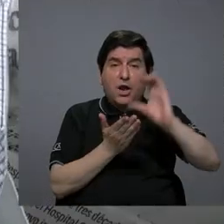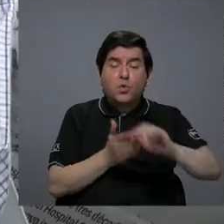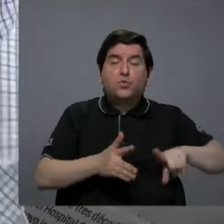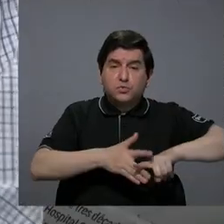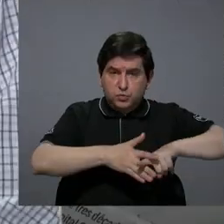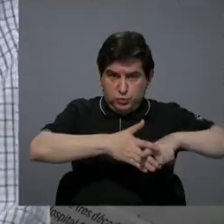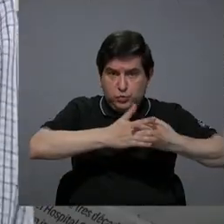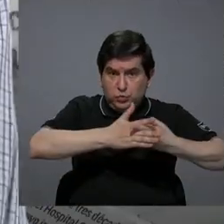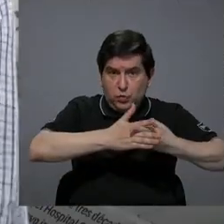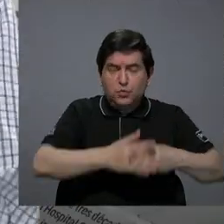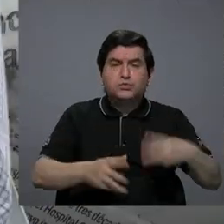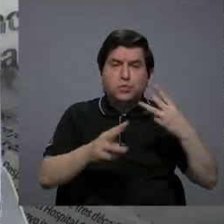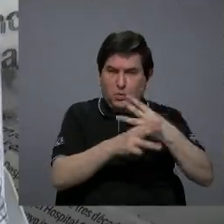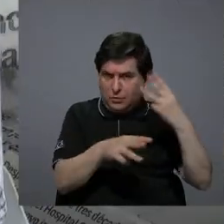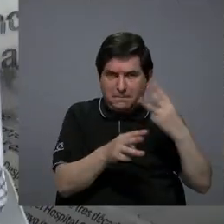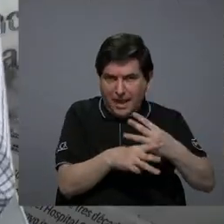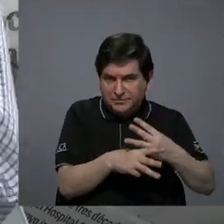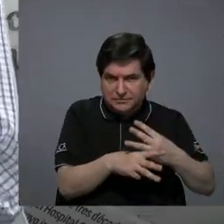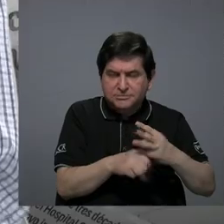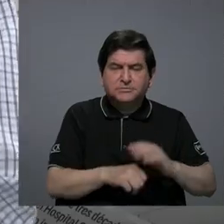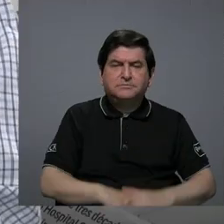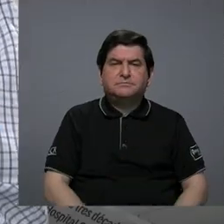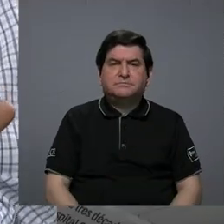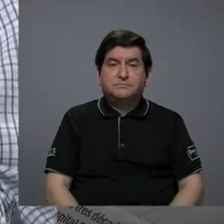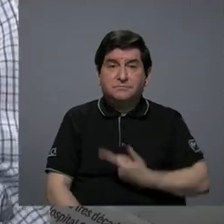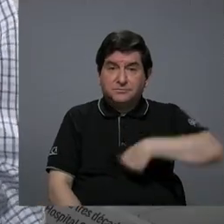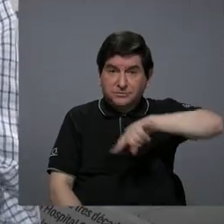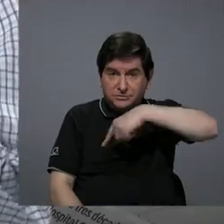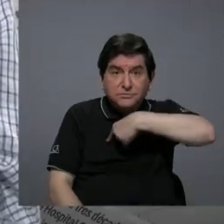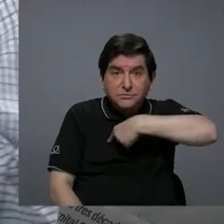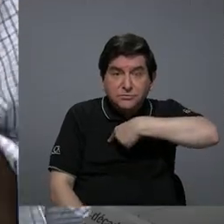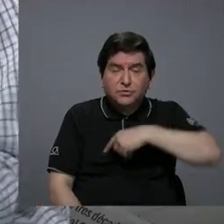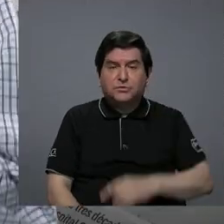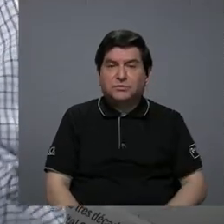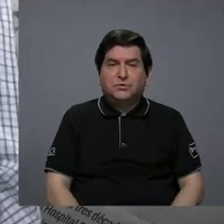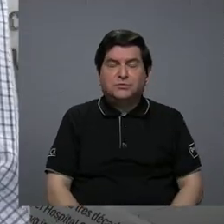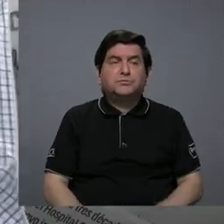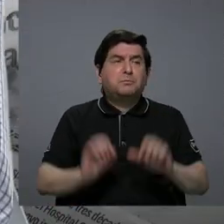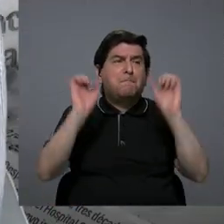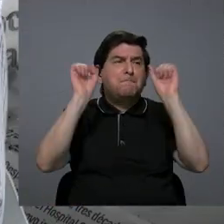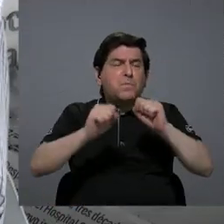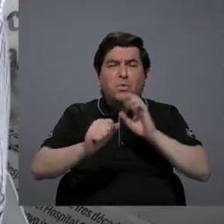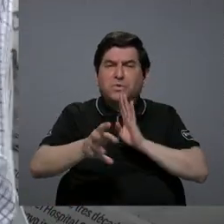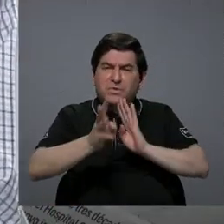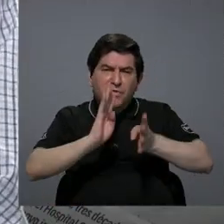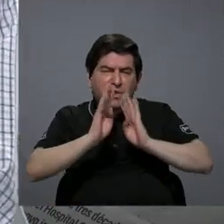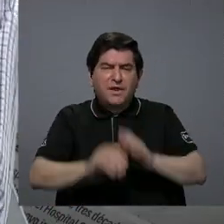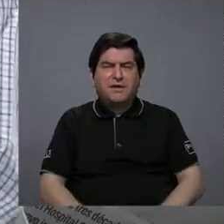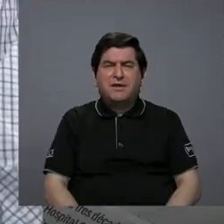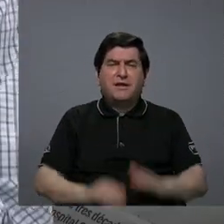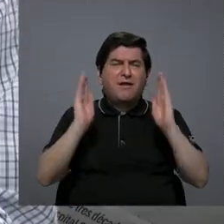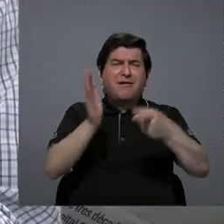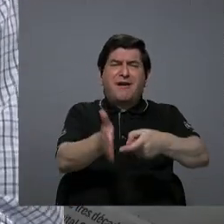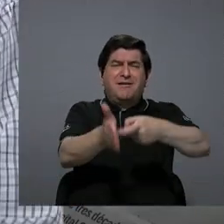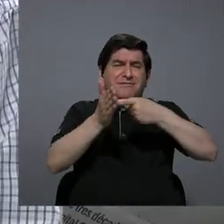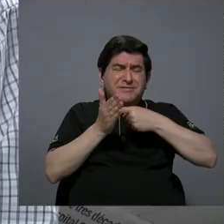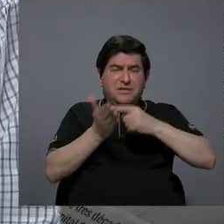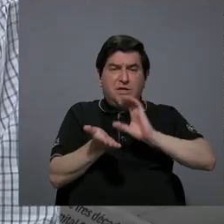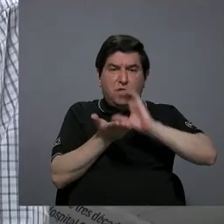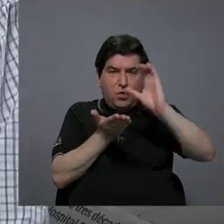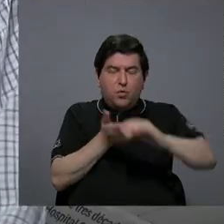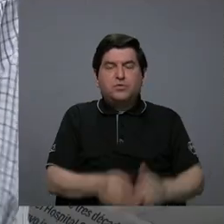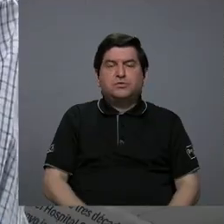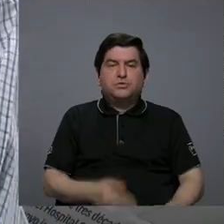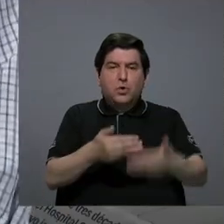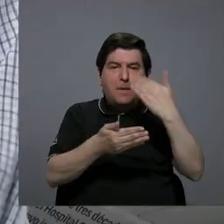introductorios a matemática si nosotros pudiésemos conversar de la enorme demanda que tienen los cursos